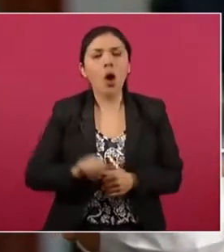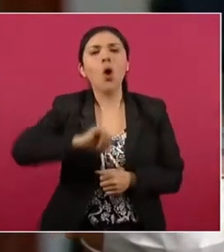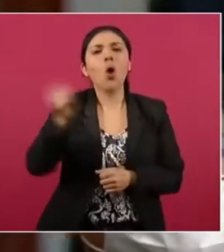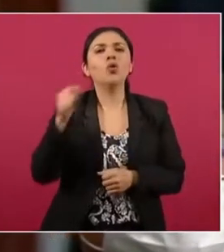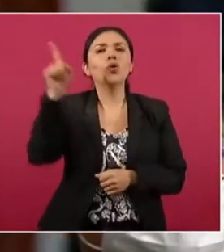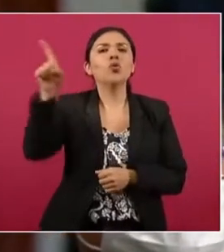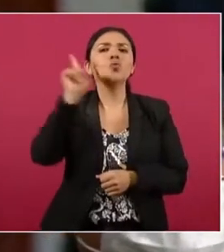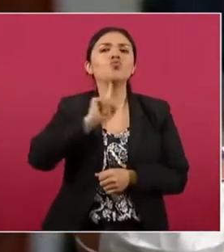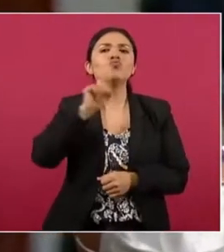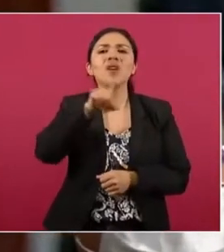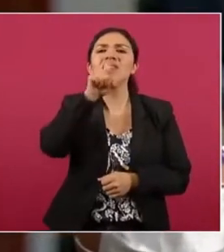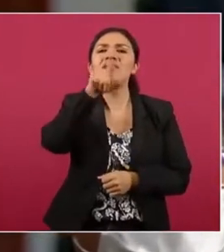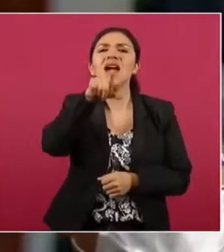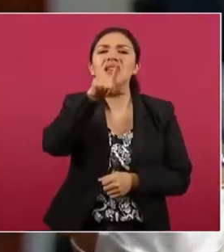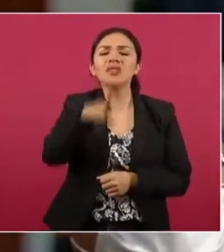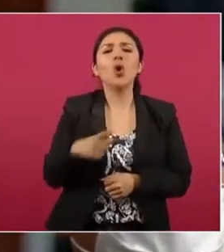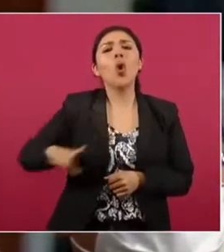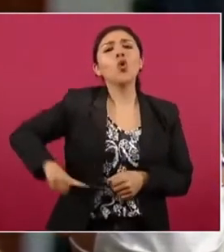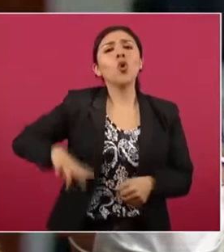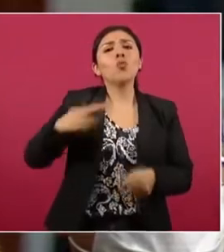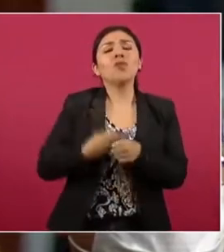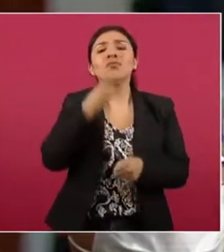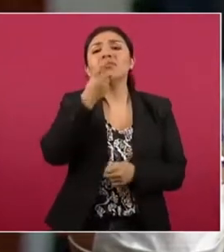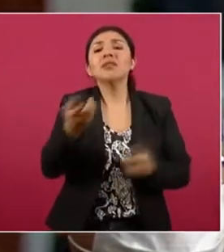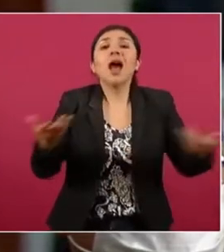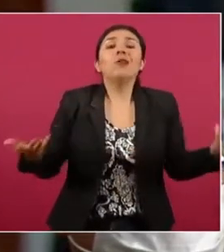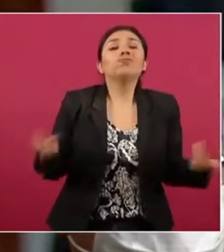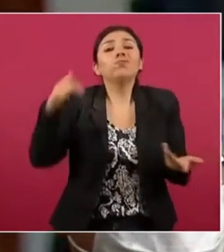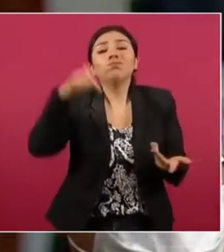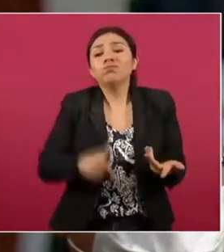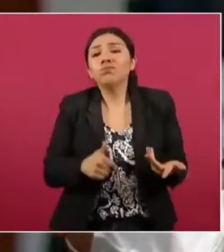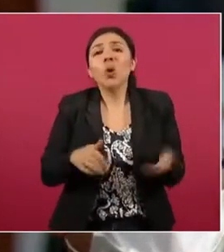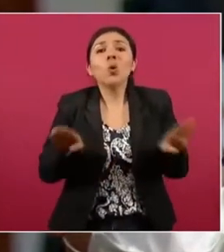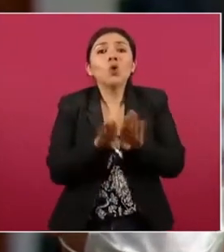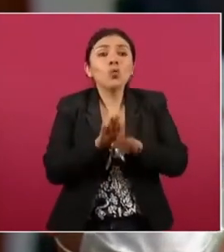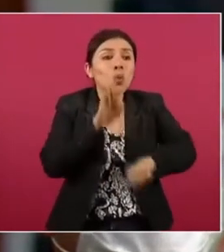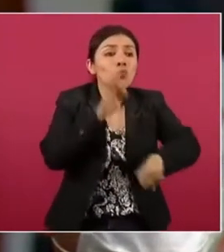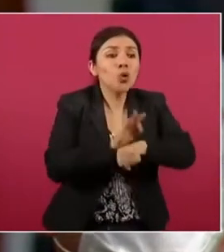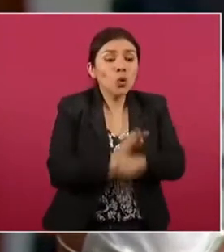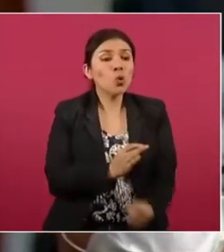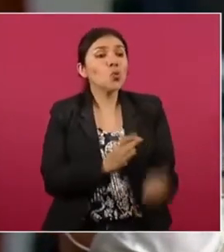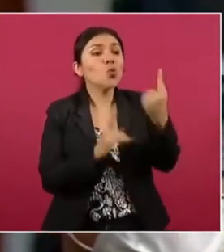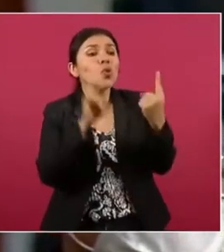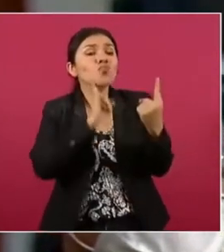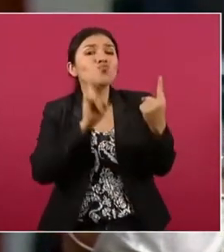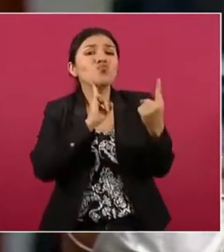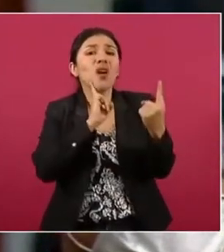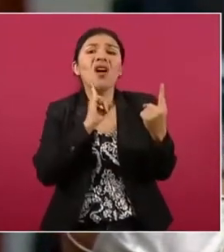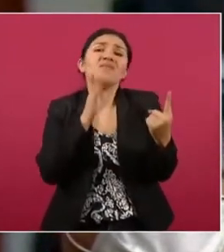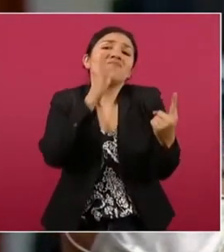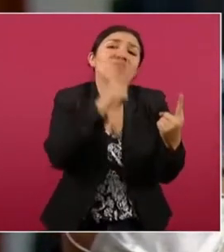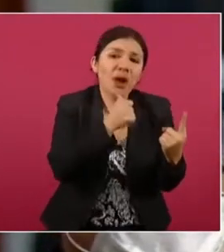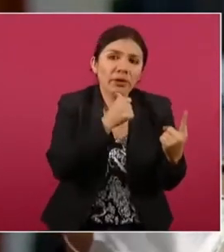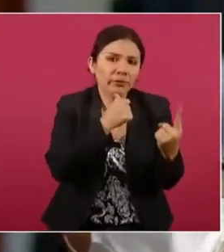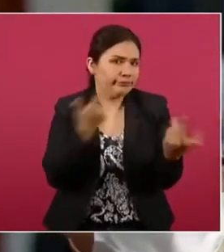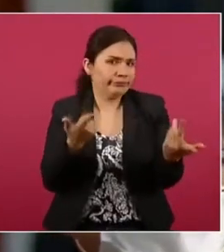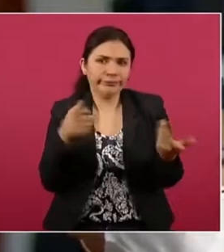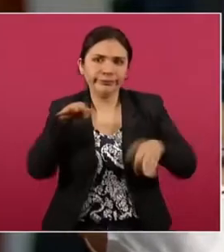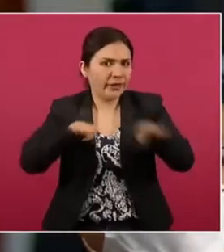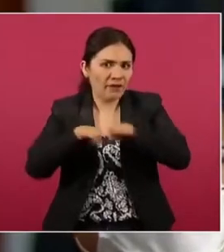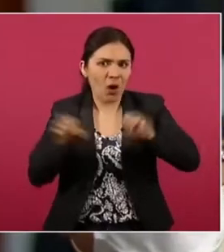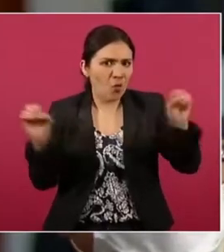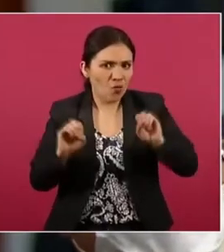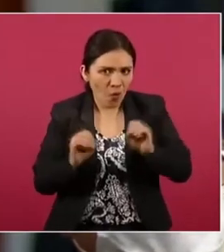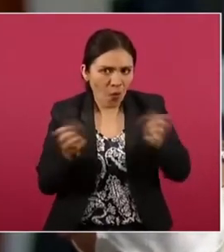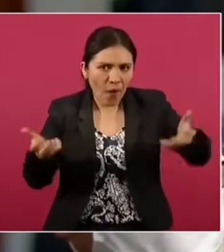Jalisco, bueno, pues sale un gobernador a decir que no hay medidas que alcancen para proteger a una mujer, tampoco hizo su trabajo. Y muchas de esas